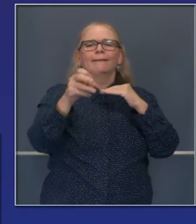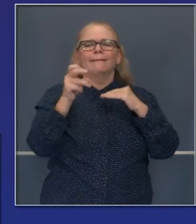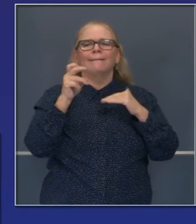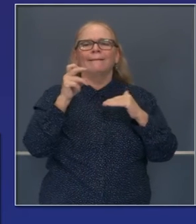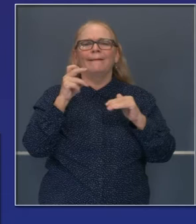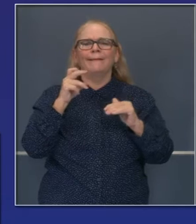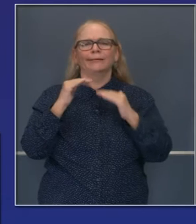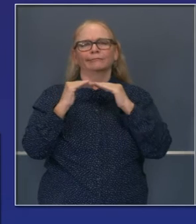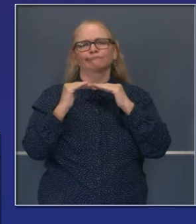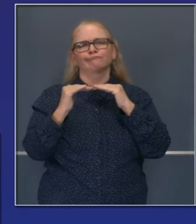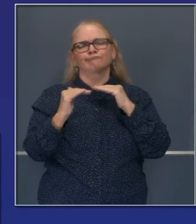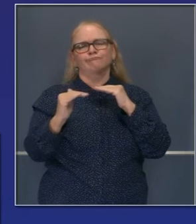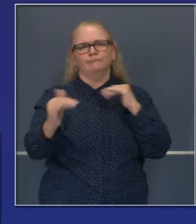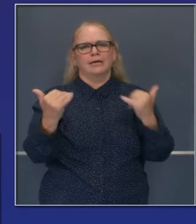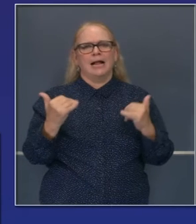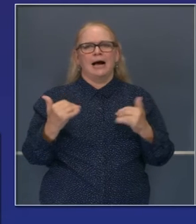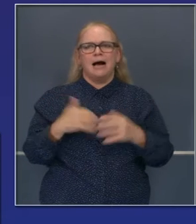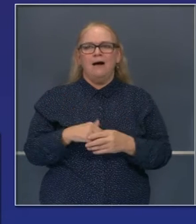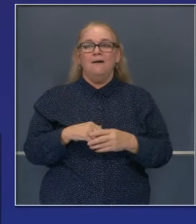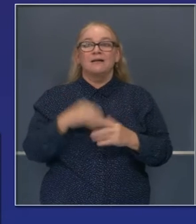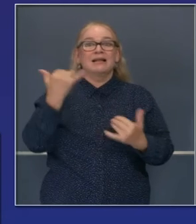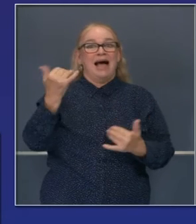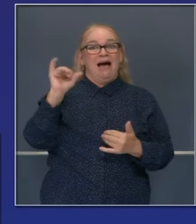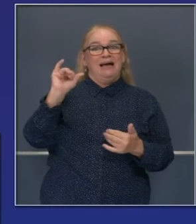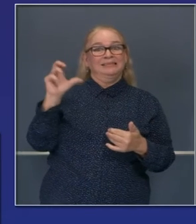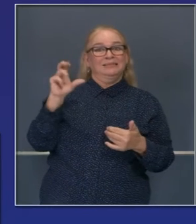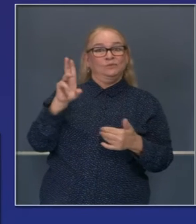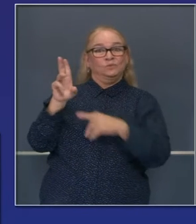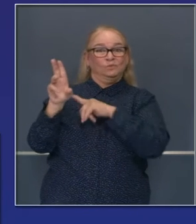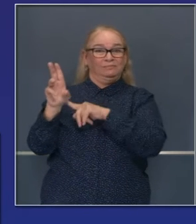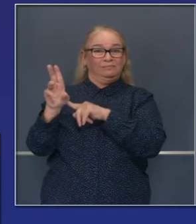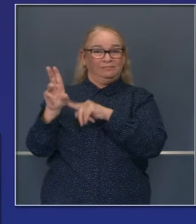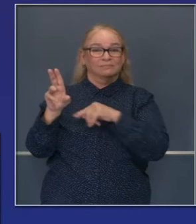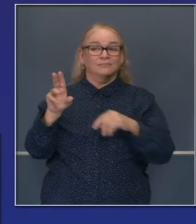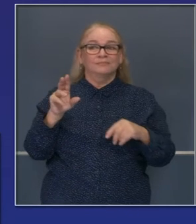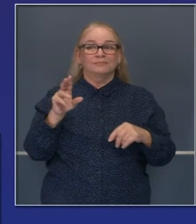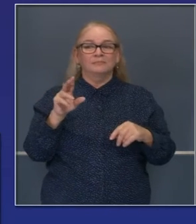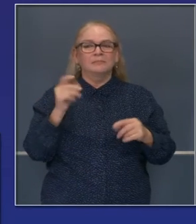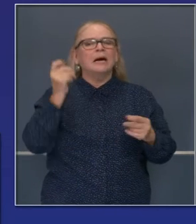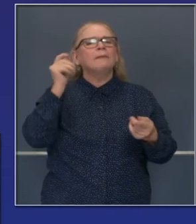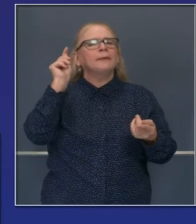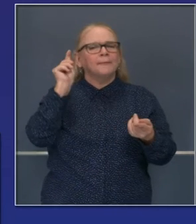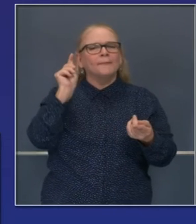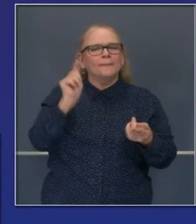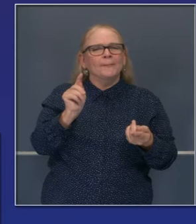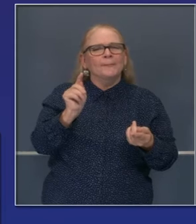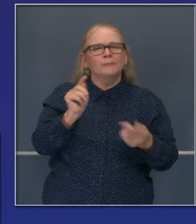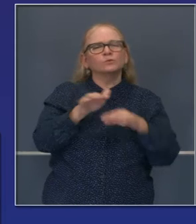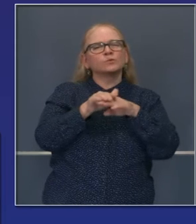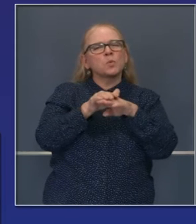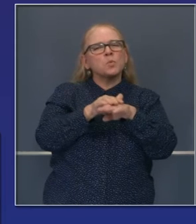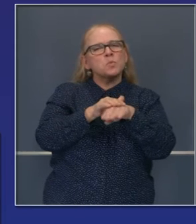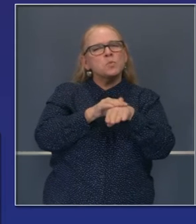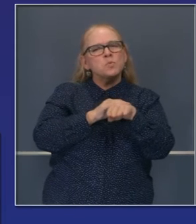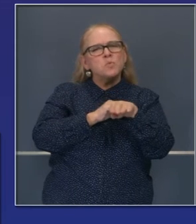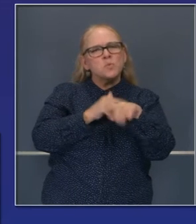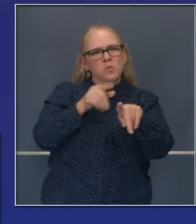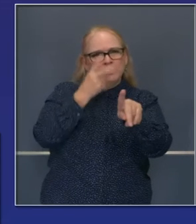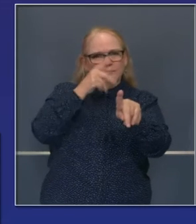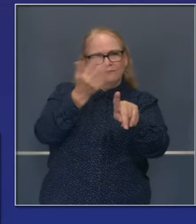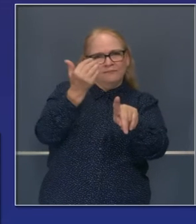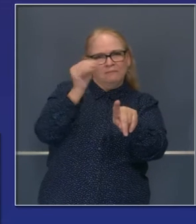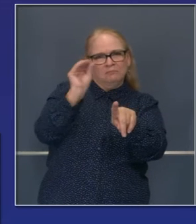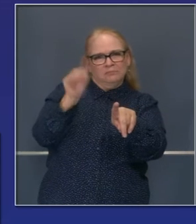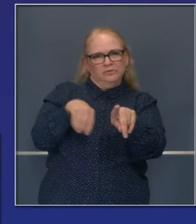la hospitalización, el índice de disminuciones en ingresos de unidades de cuidados intensivos en el estado también está en